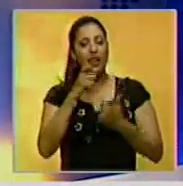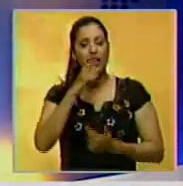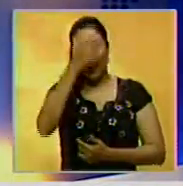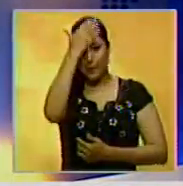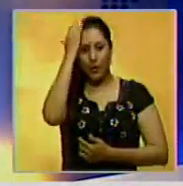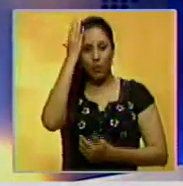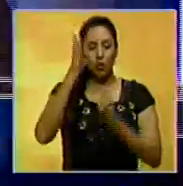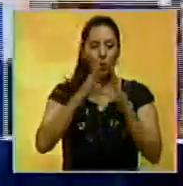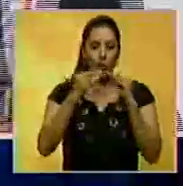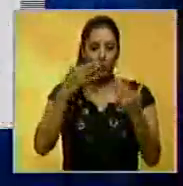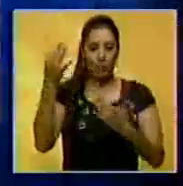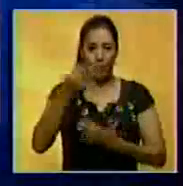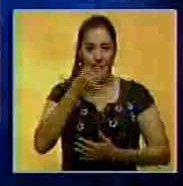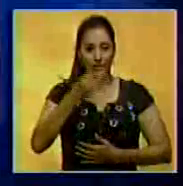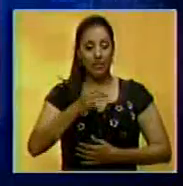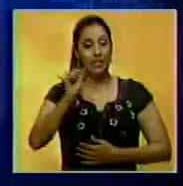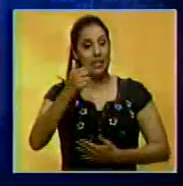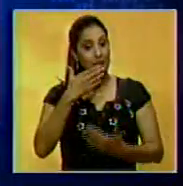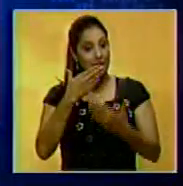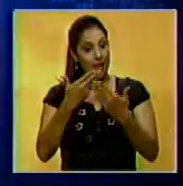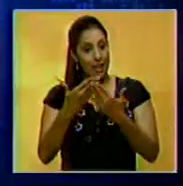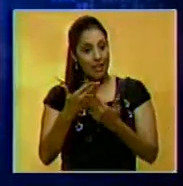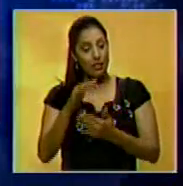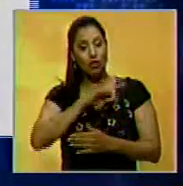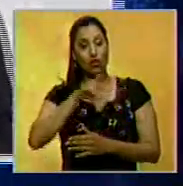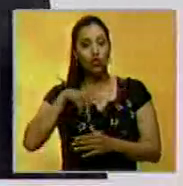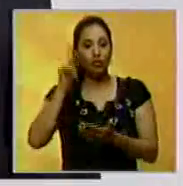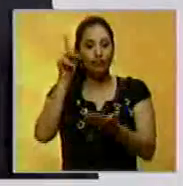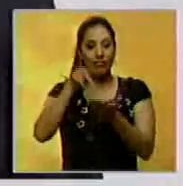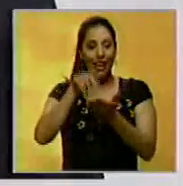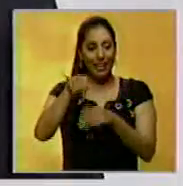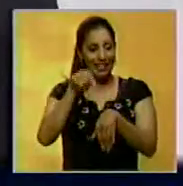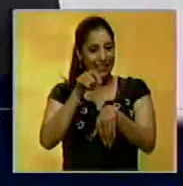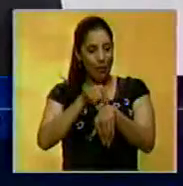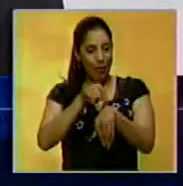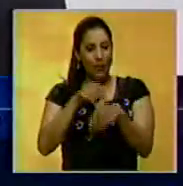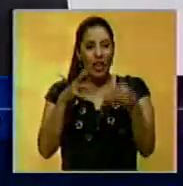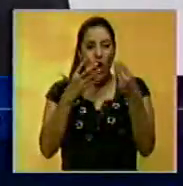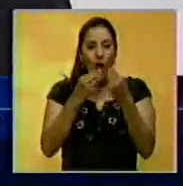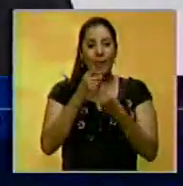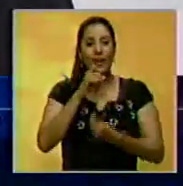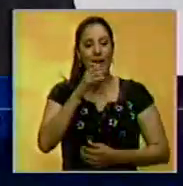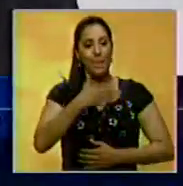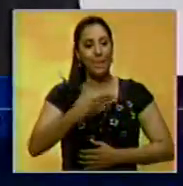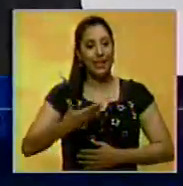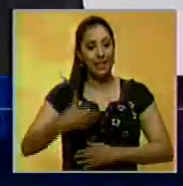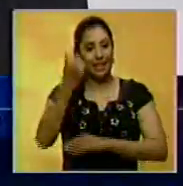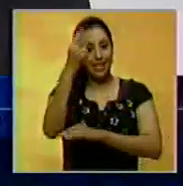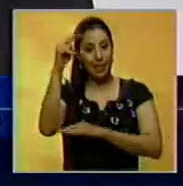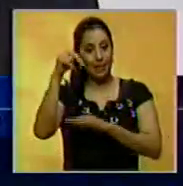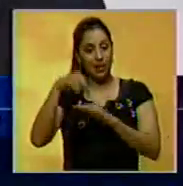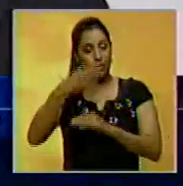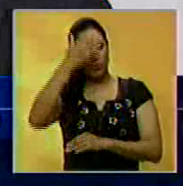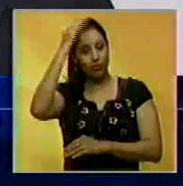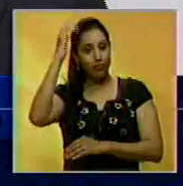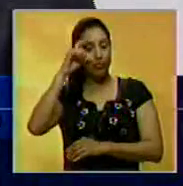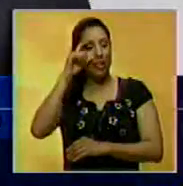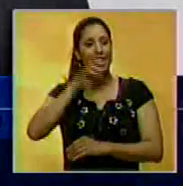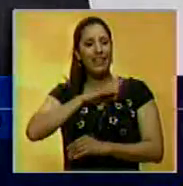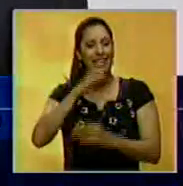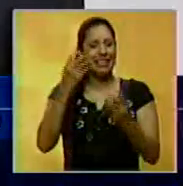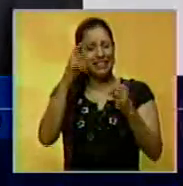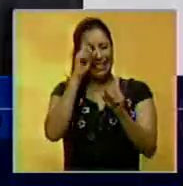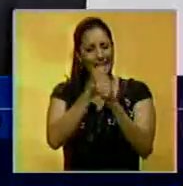nos amplía. Adelante, buenas tardes. Sí, gracias. Buenas tardes. Nosotros estamos en este momento acompañados por el presidente de la Asamblea Nacional, que en medio de sus